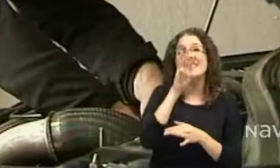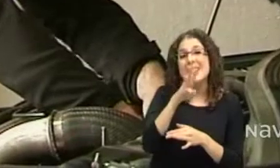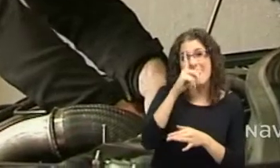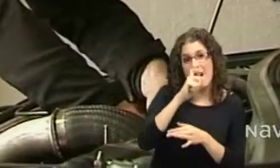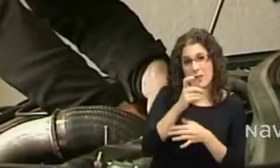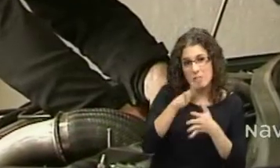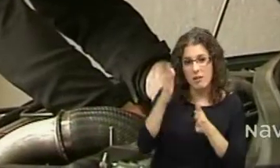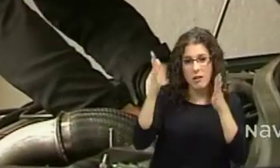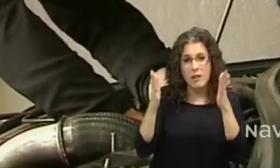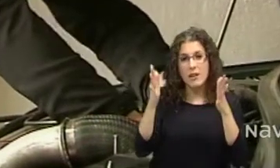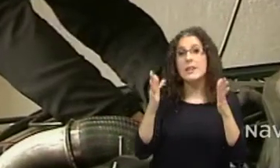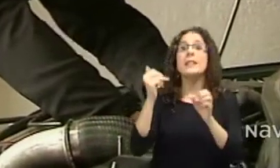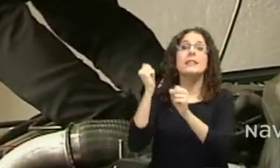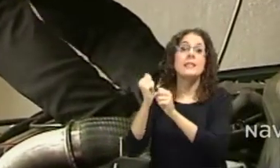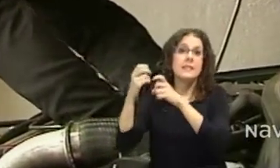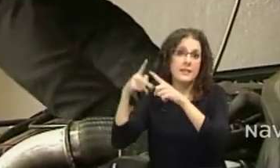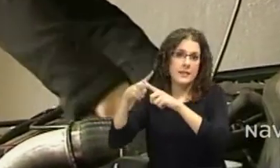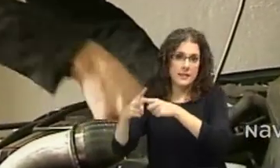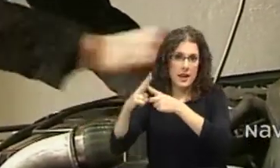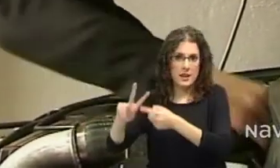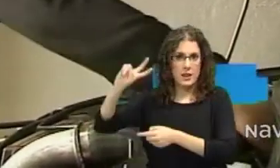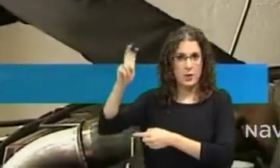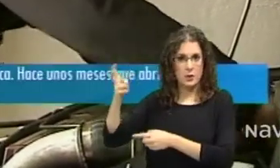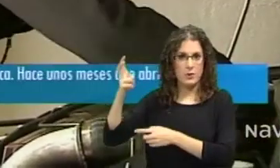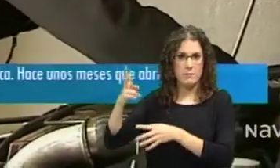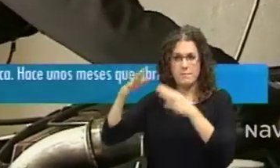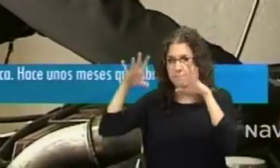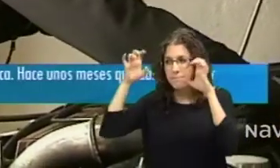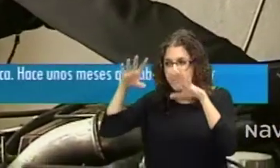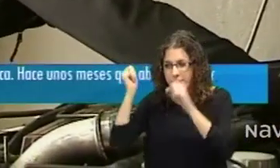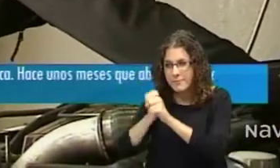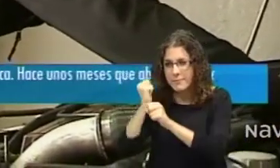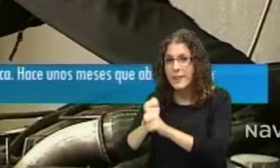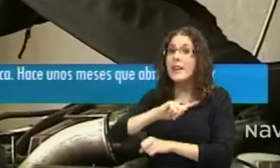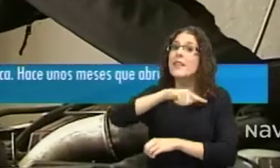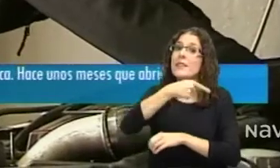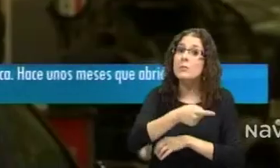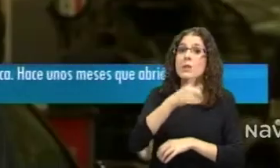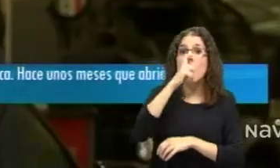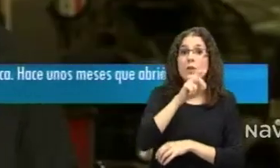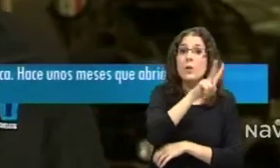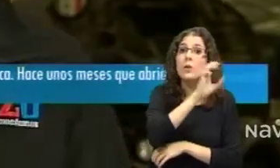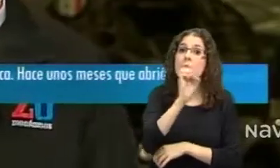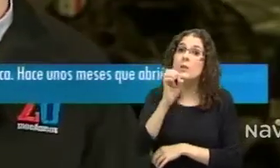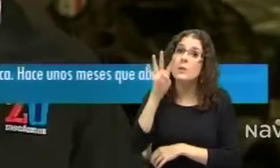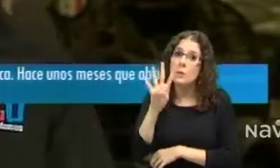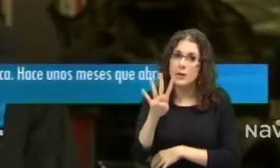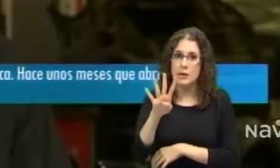en otro taller. En el 2004 empecé a correr en coches de rally hasta el 2007